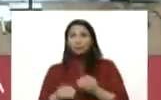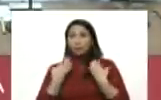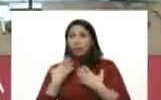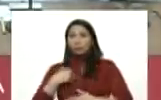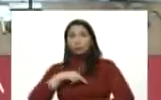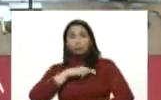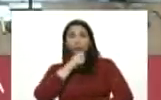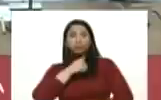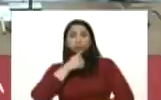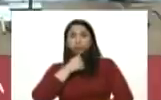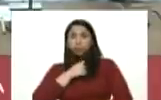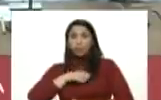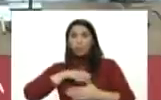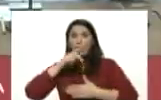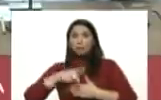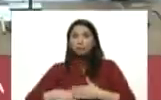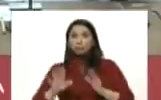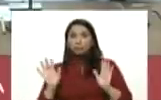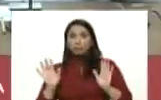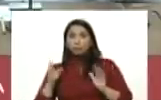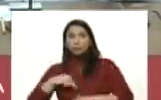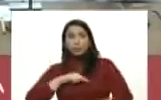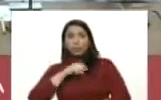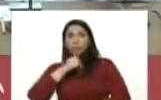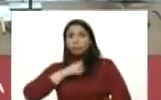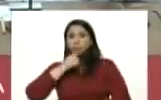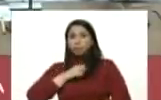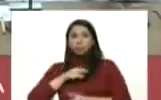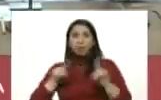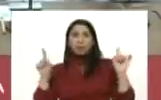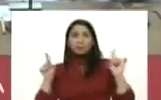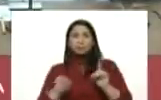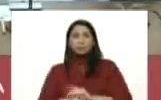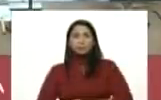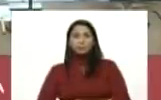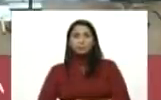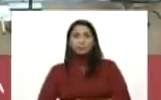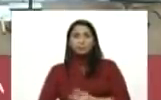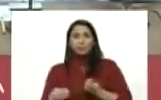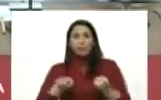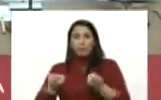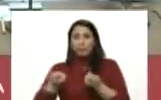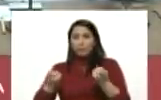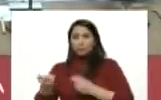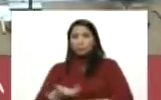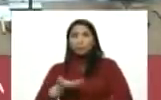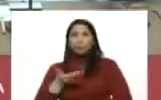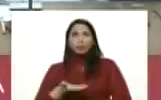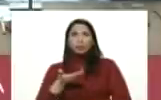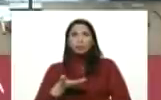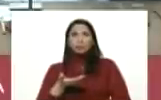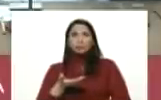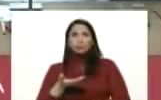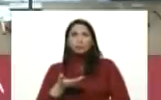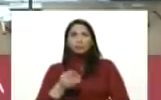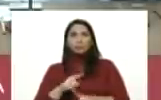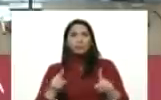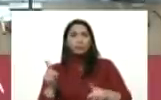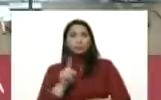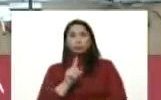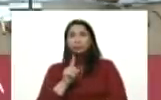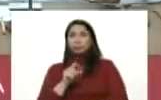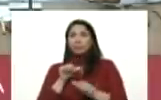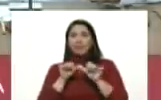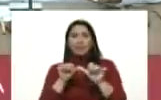resistido con un plan hemos resistido para los servicios fundamentales pero no hemos